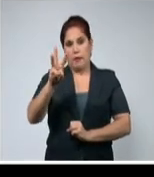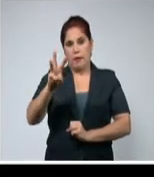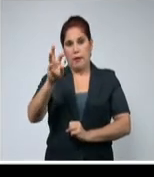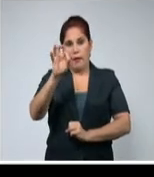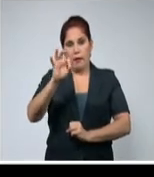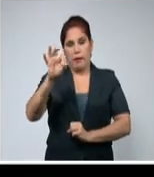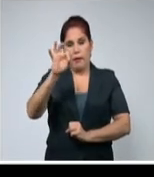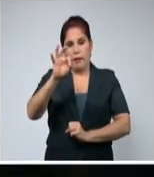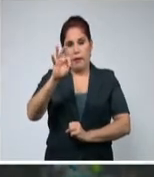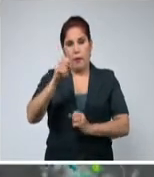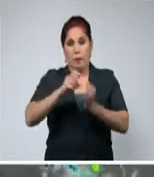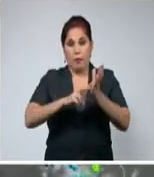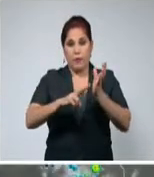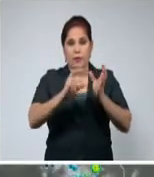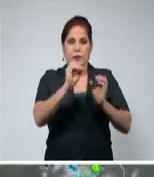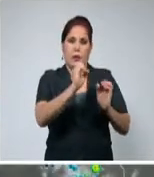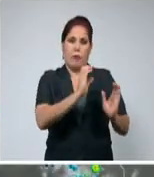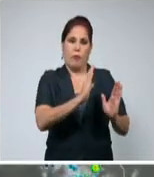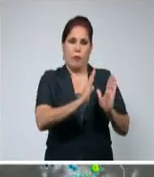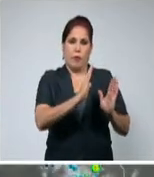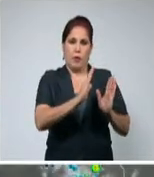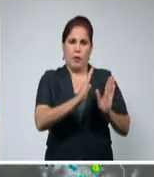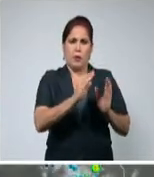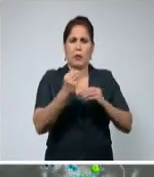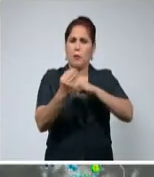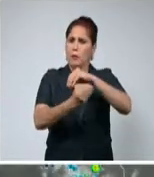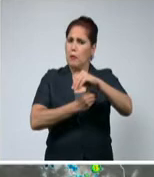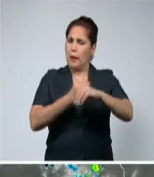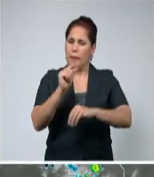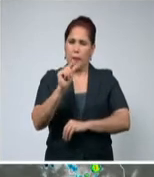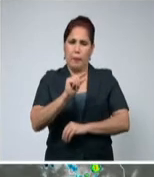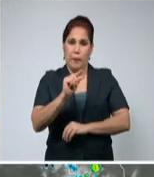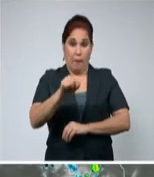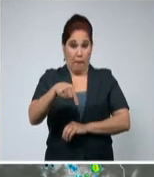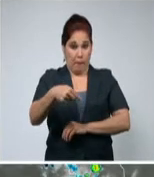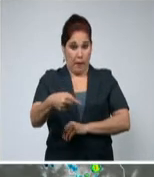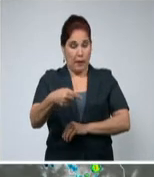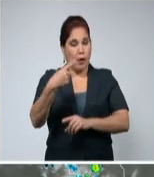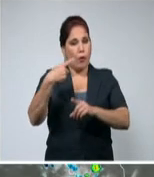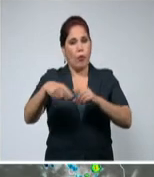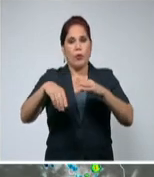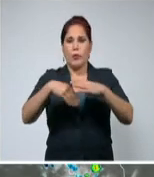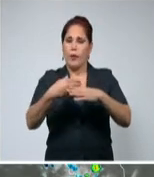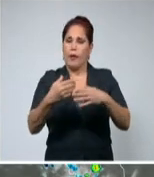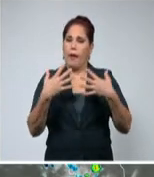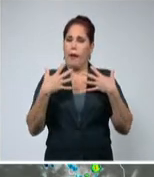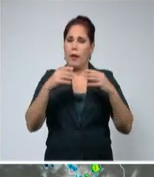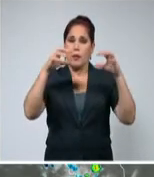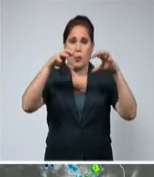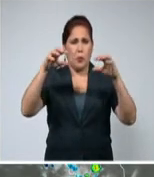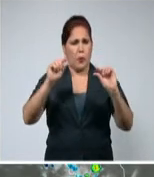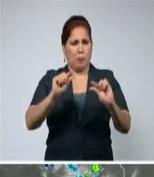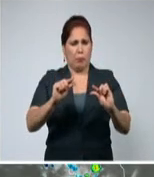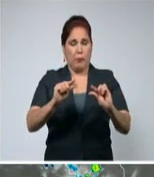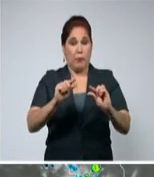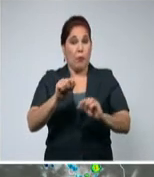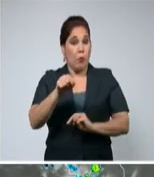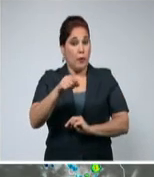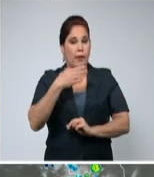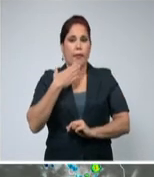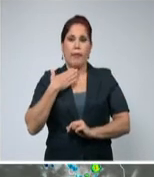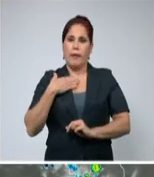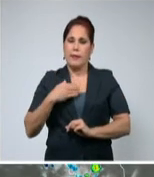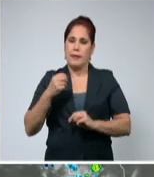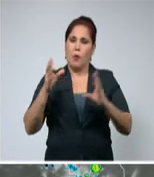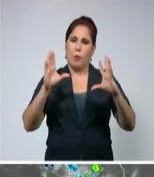grados en la parte oriental del país. Así que mis amigos, poco cambien el tiempo, tendremos para mañana otro día cálido con muy poca lluvia en todo el país. usted deseo que pase